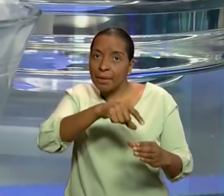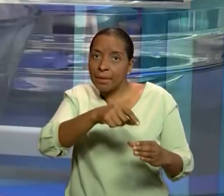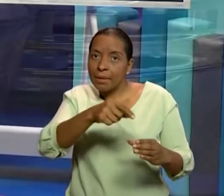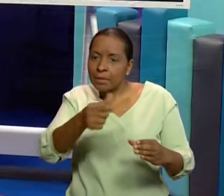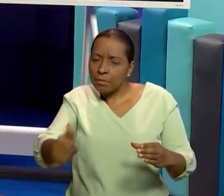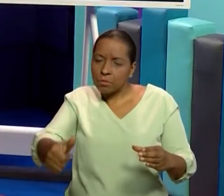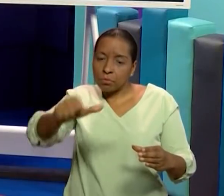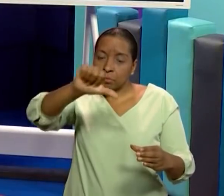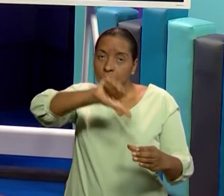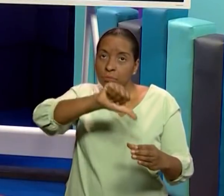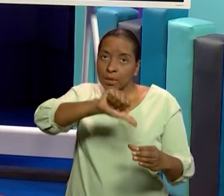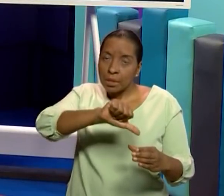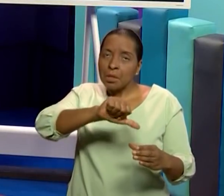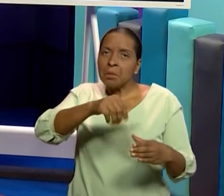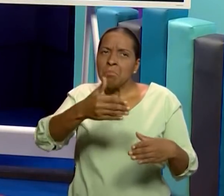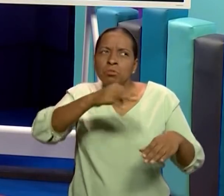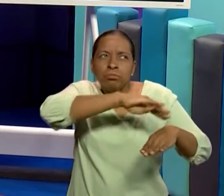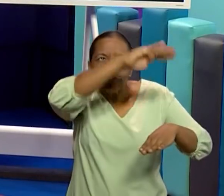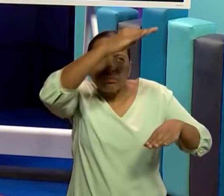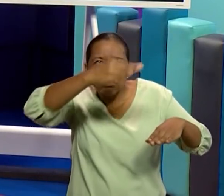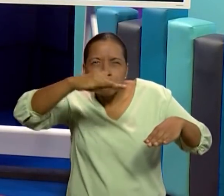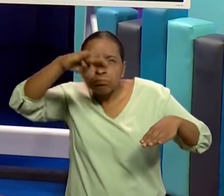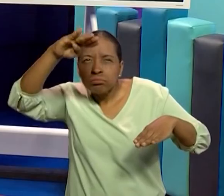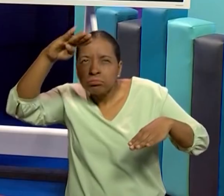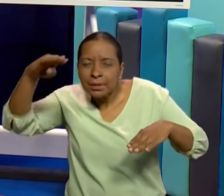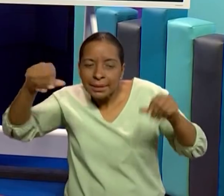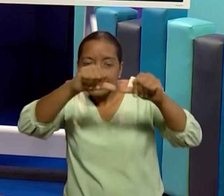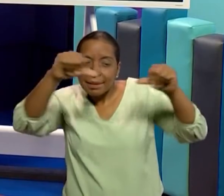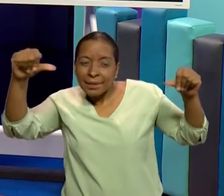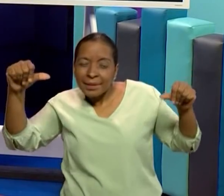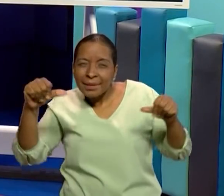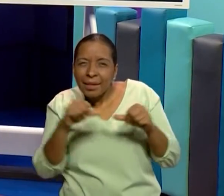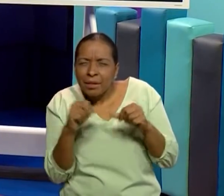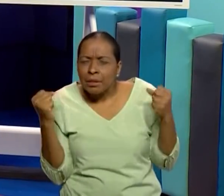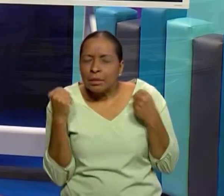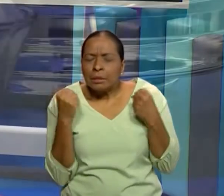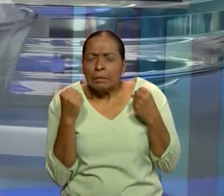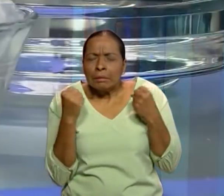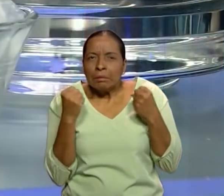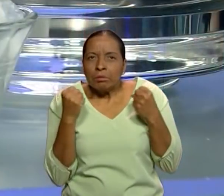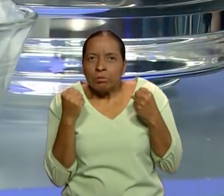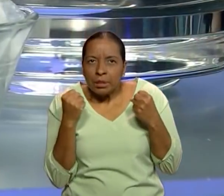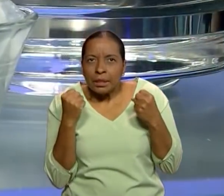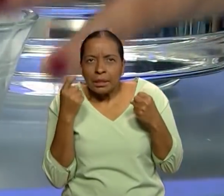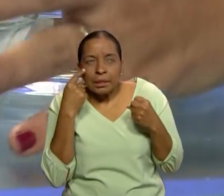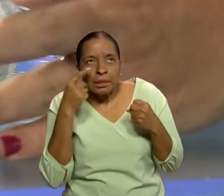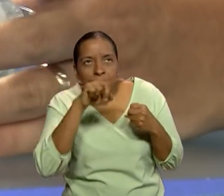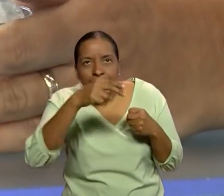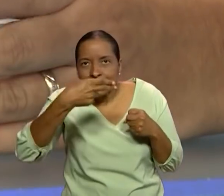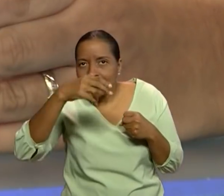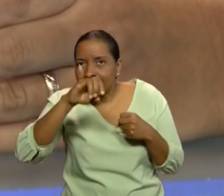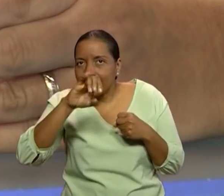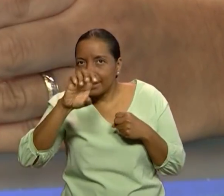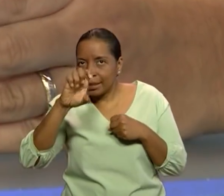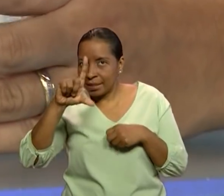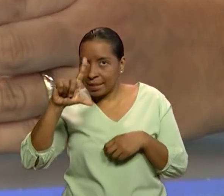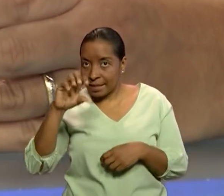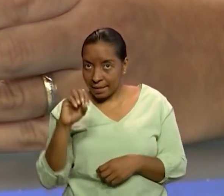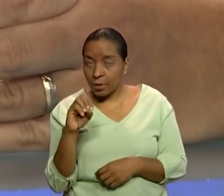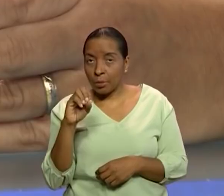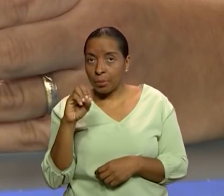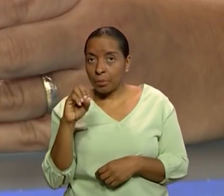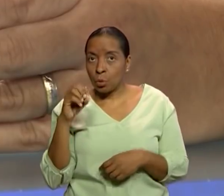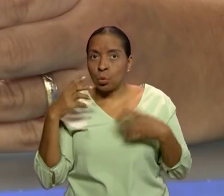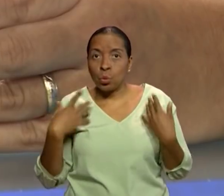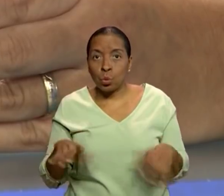glaciares, en las zonas frías. Allí encontramos estado sólido. ¿Y qué temperatura tendrá esto?